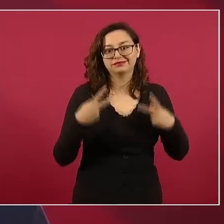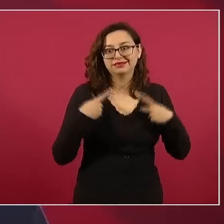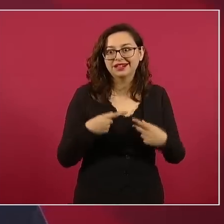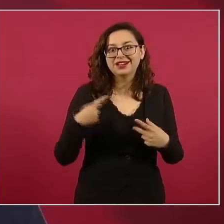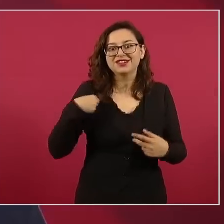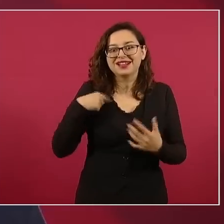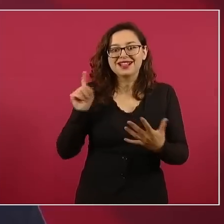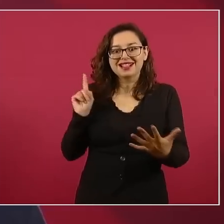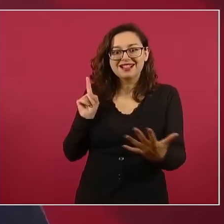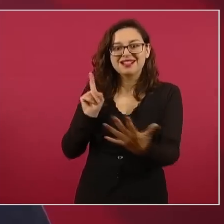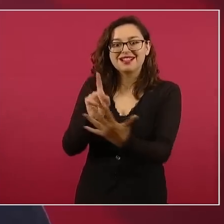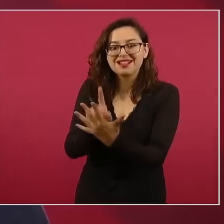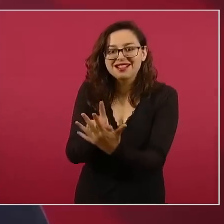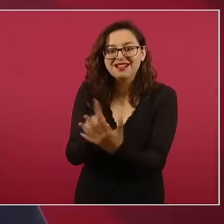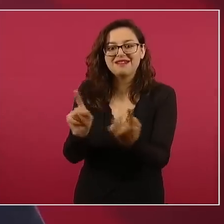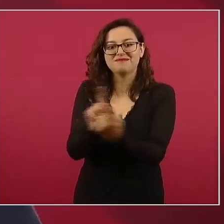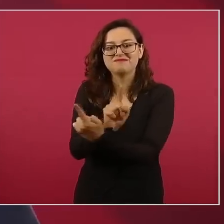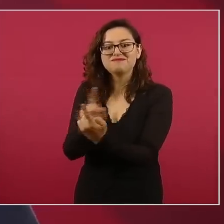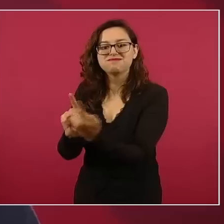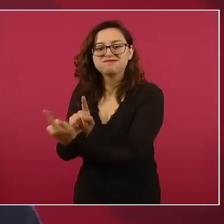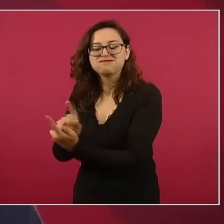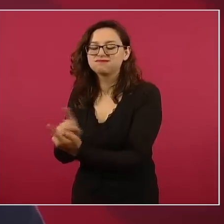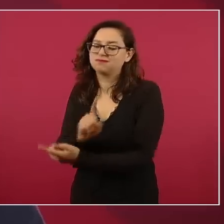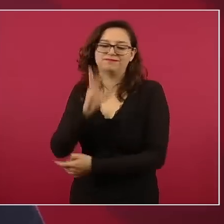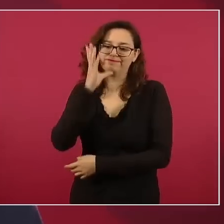que se establecen.